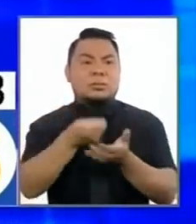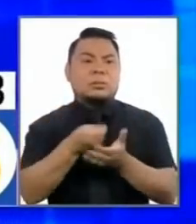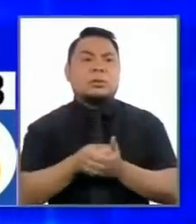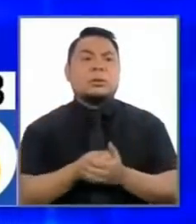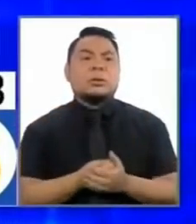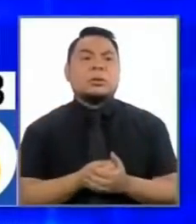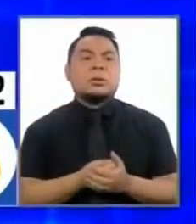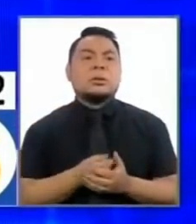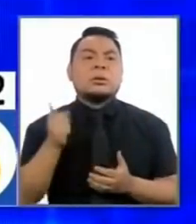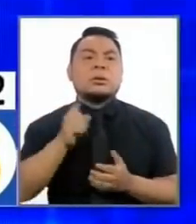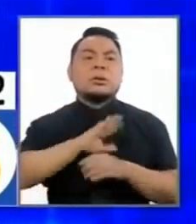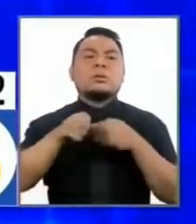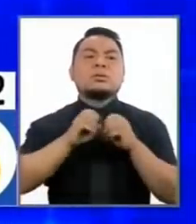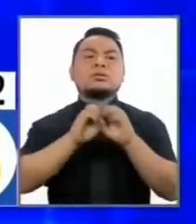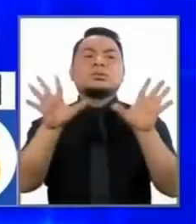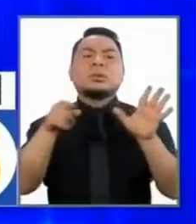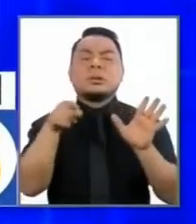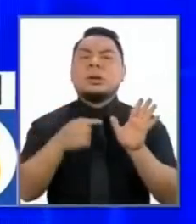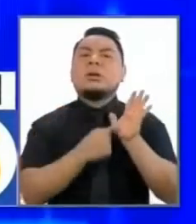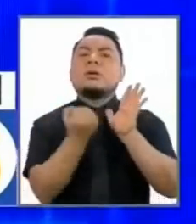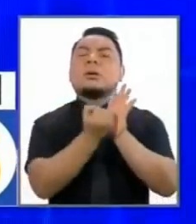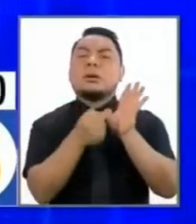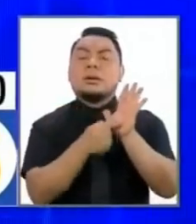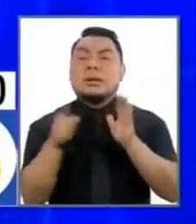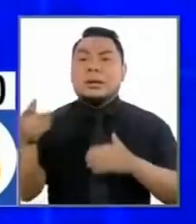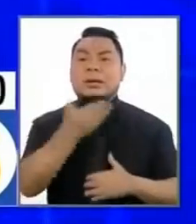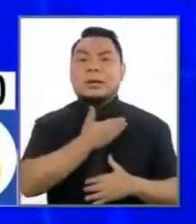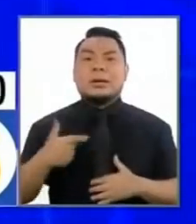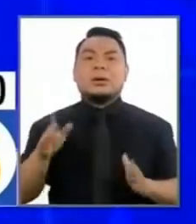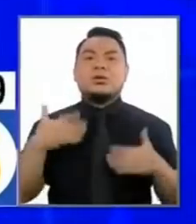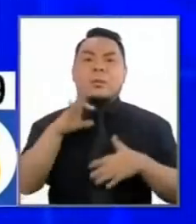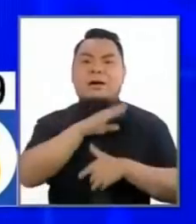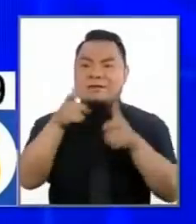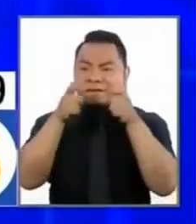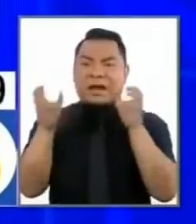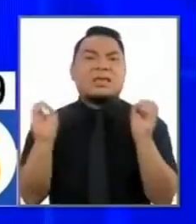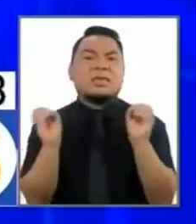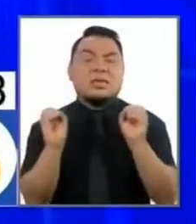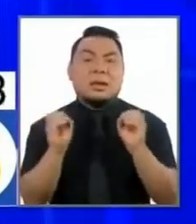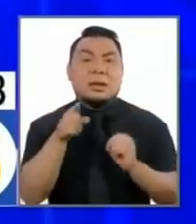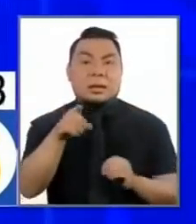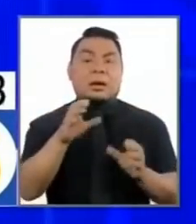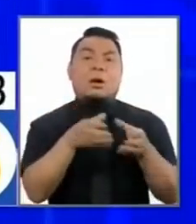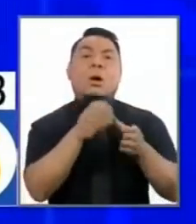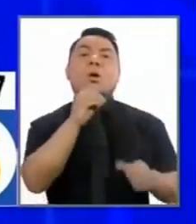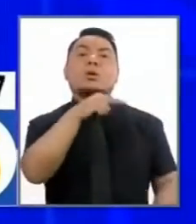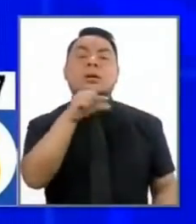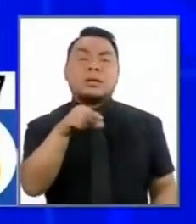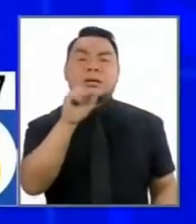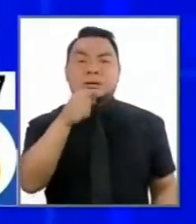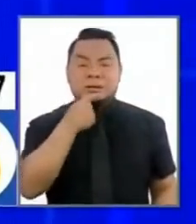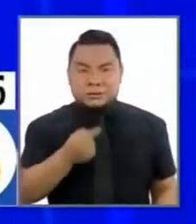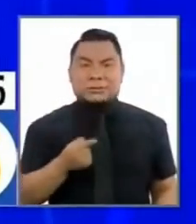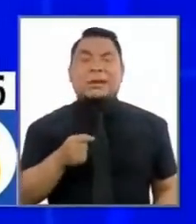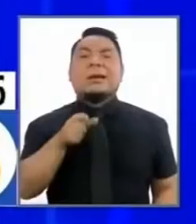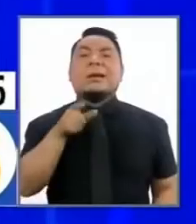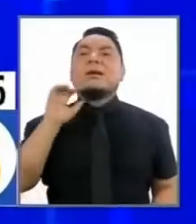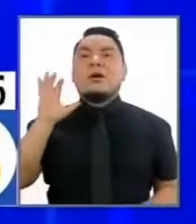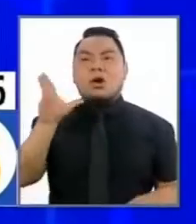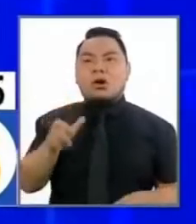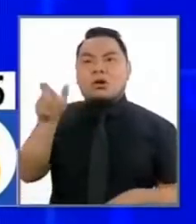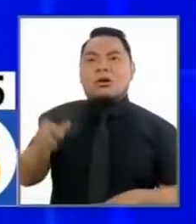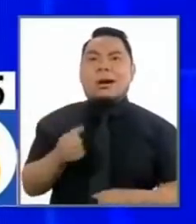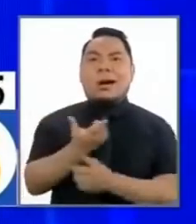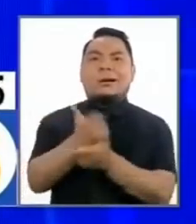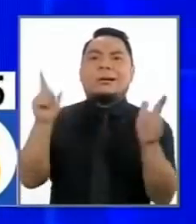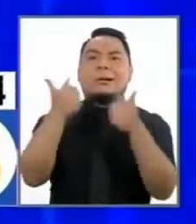no sean transparentes sus ingresos. O sea que el Estado no las puede fiscalizar, y esas ONGs son las que sacan a los delincuentes de